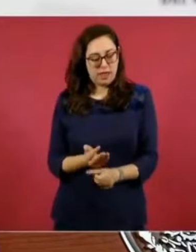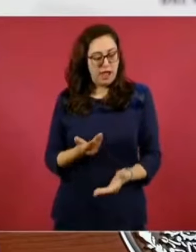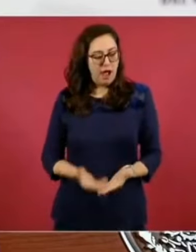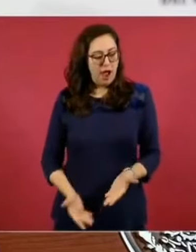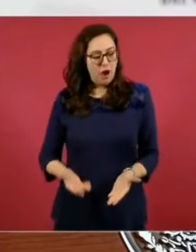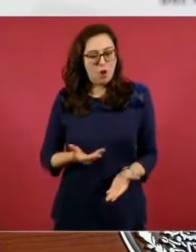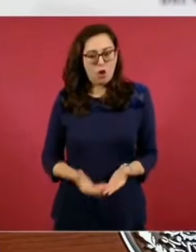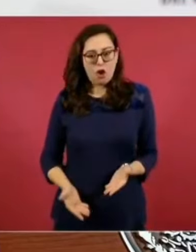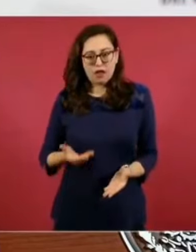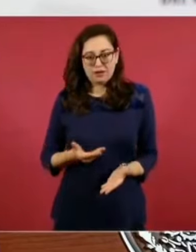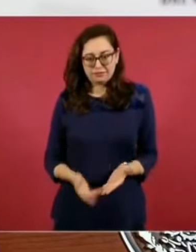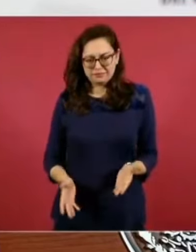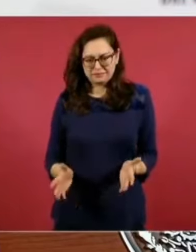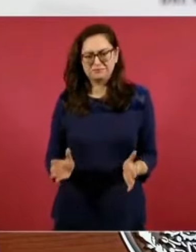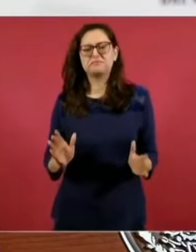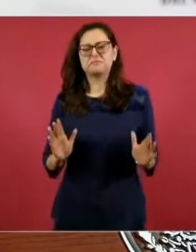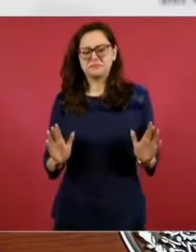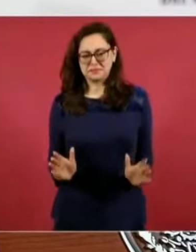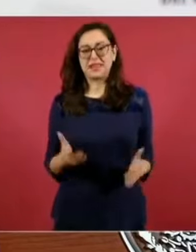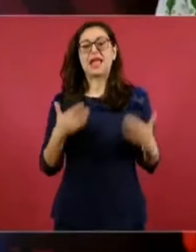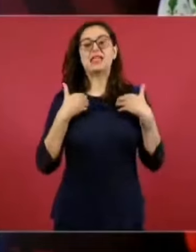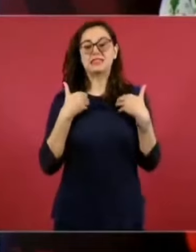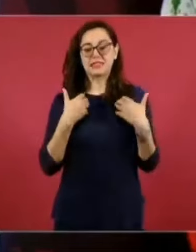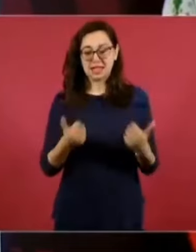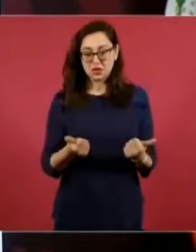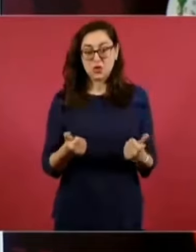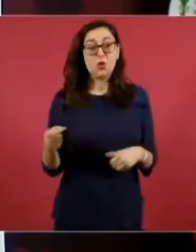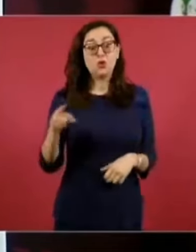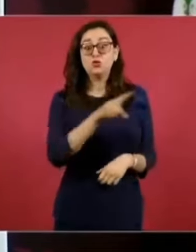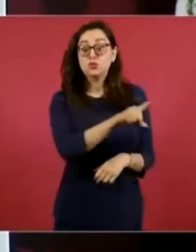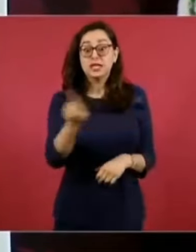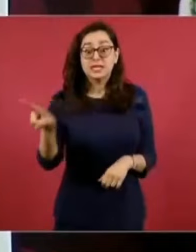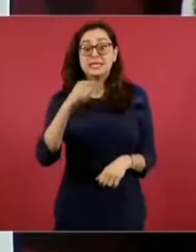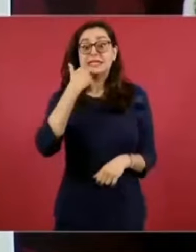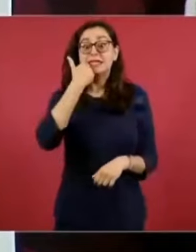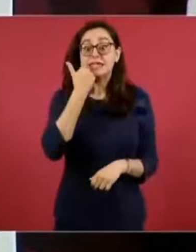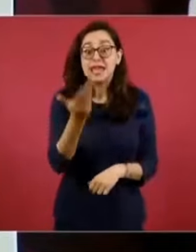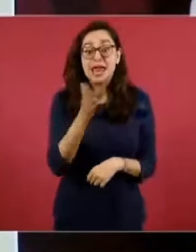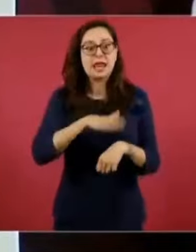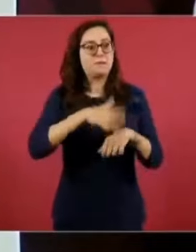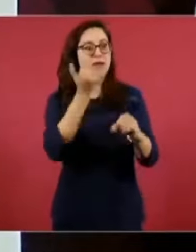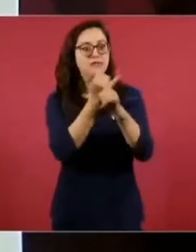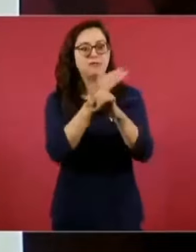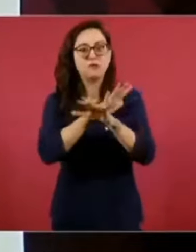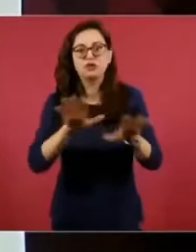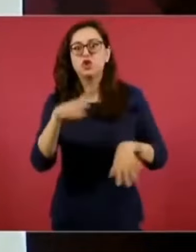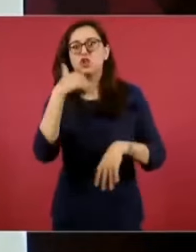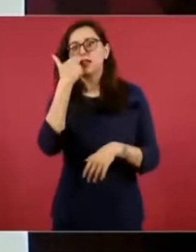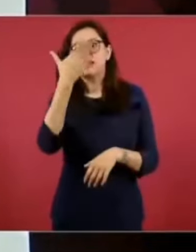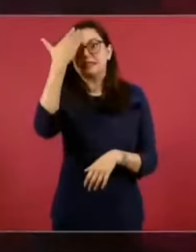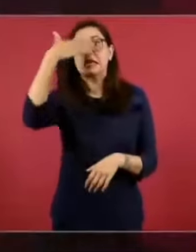quieran tener toda la información, nada más que